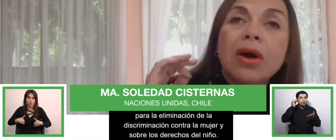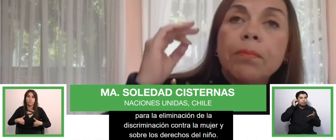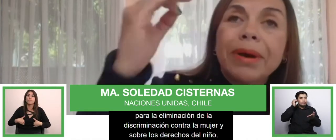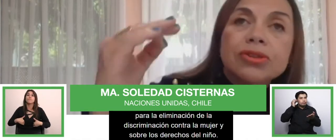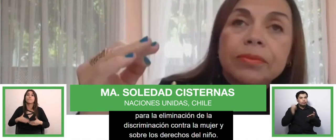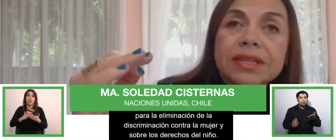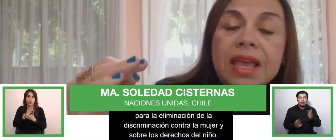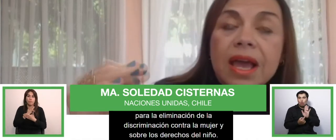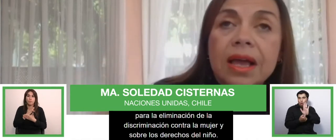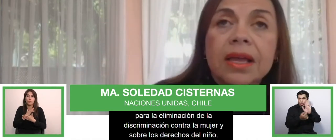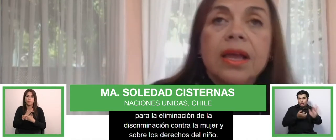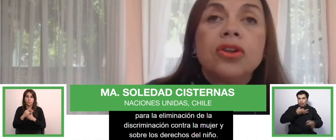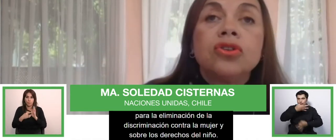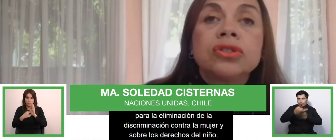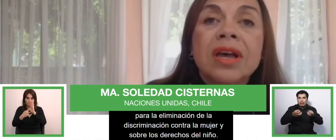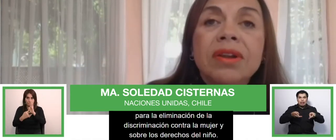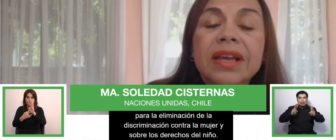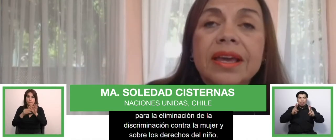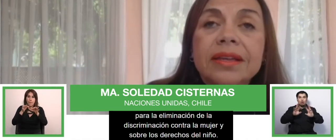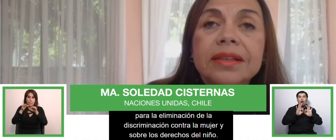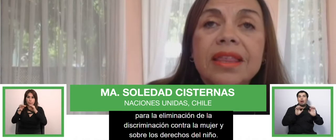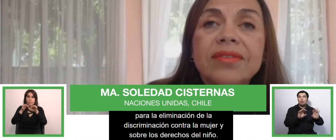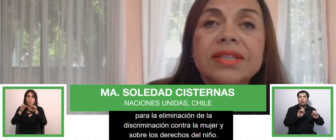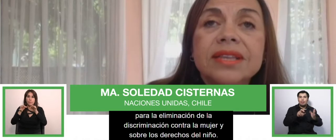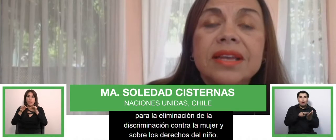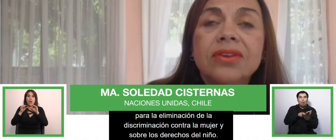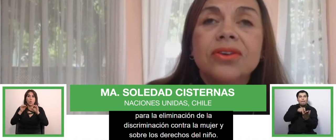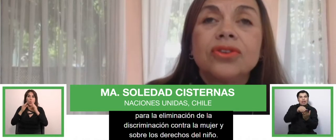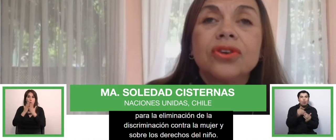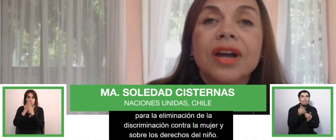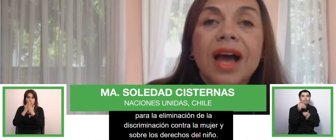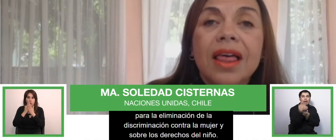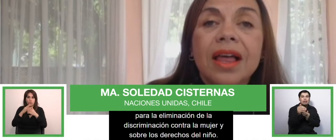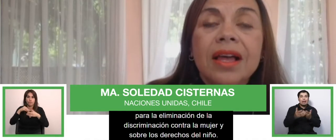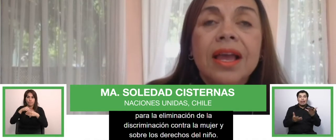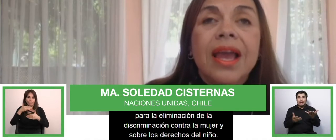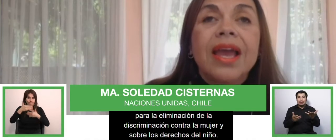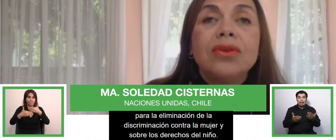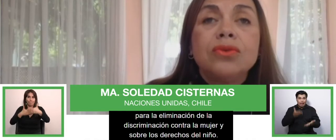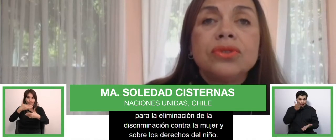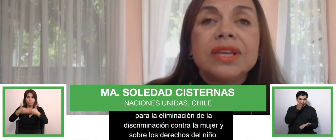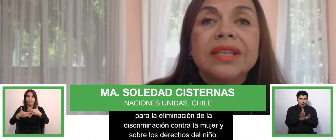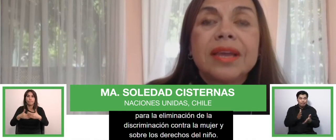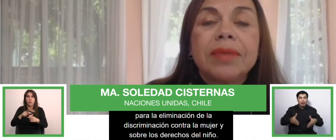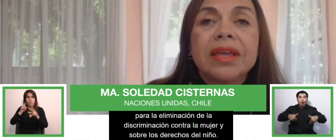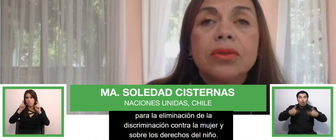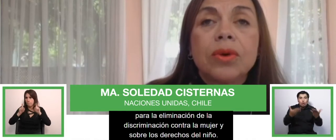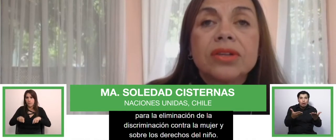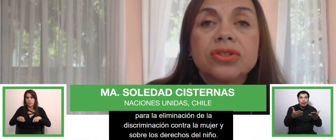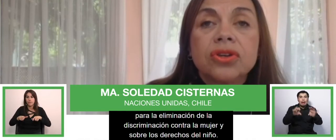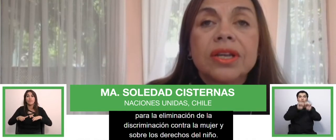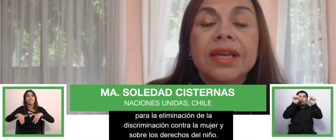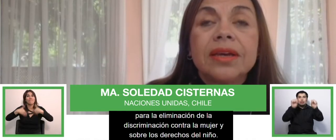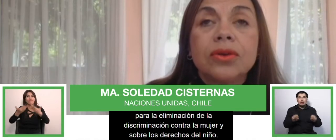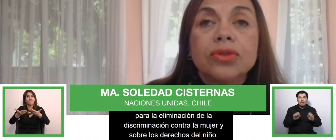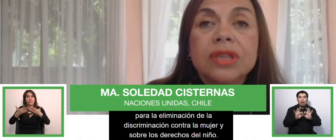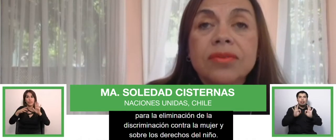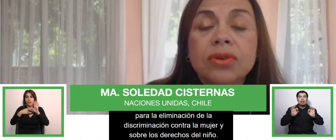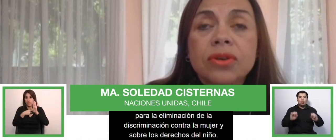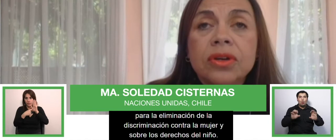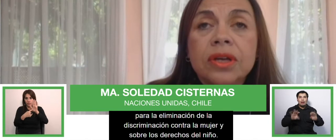pero da un paso más allá. Nos habla que esta debe ser otorgada en un sistema de educación